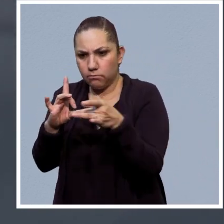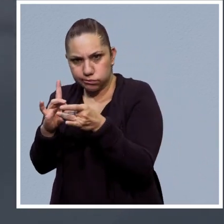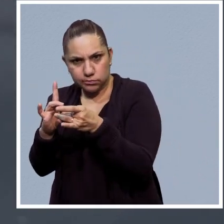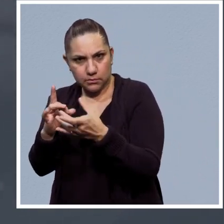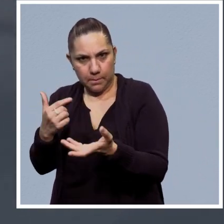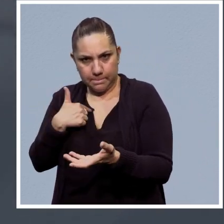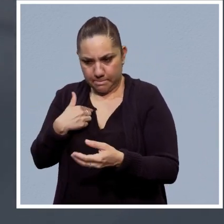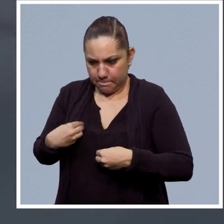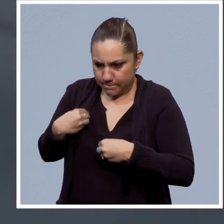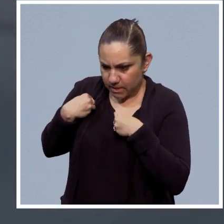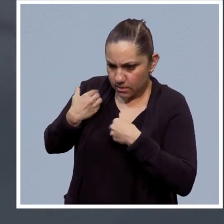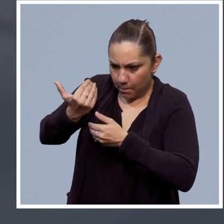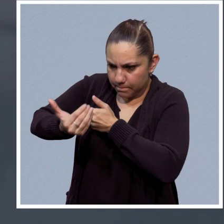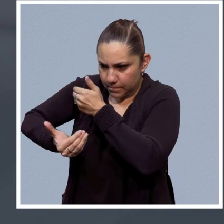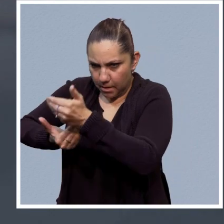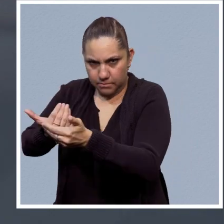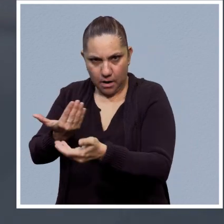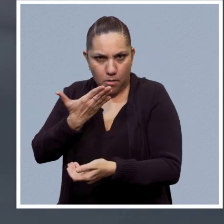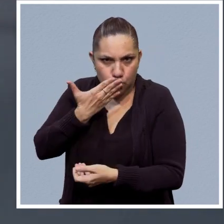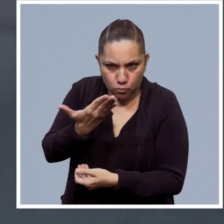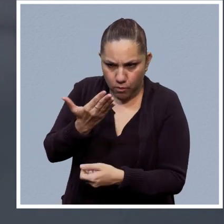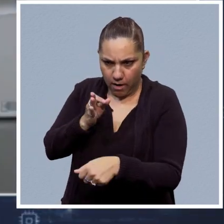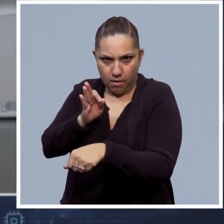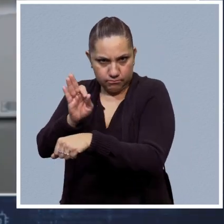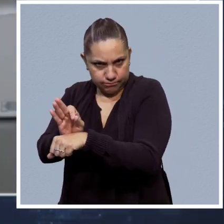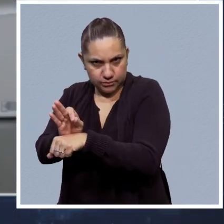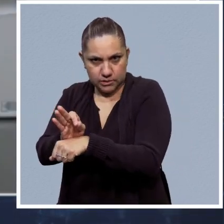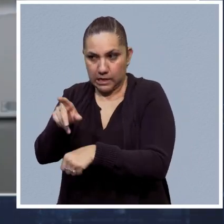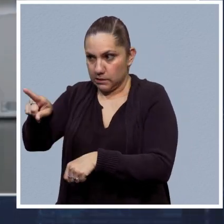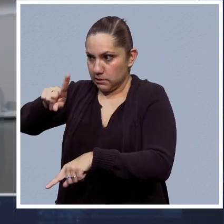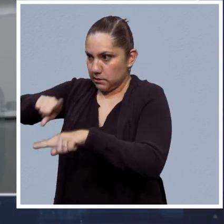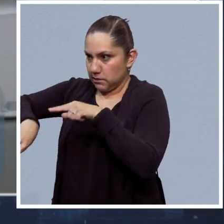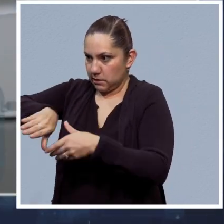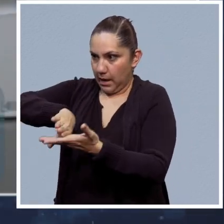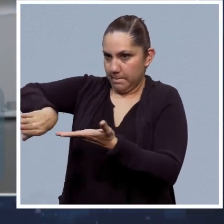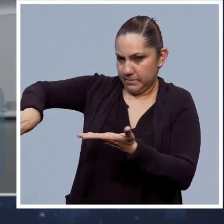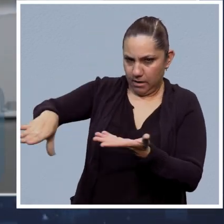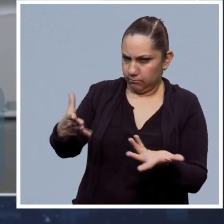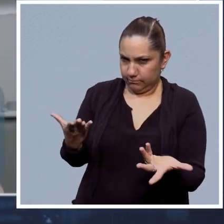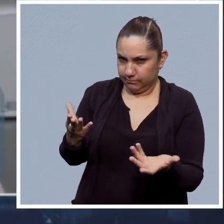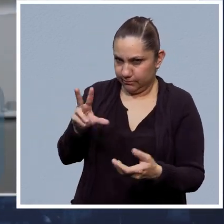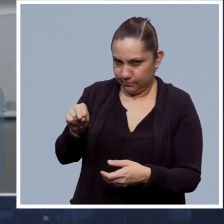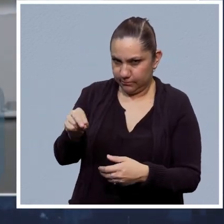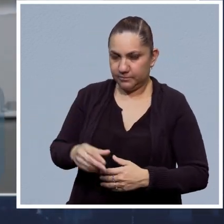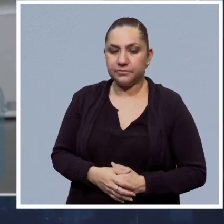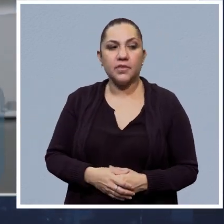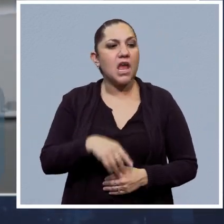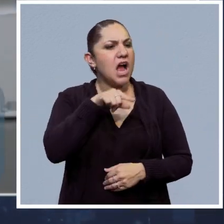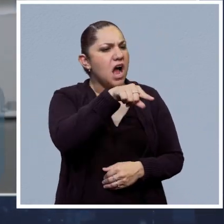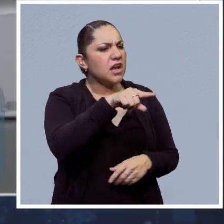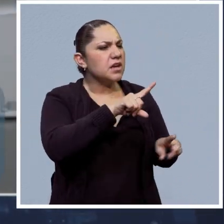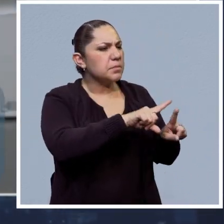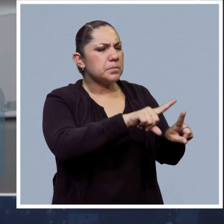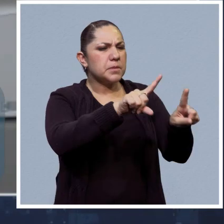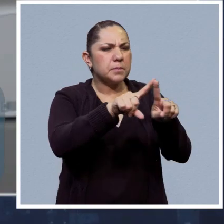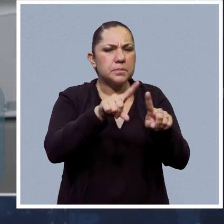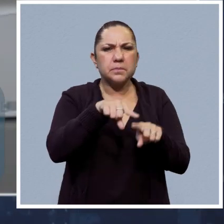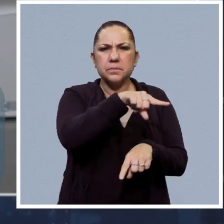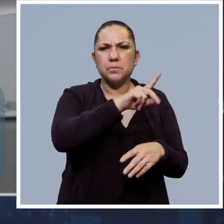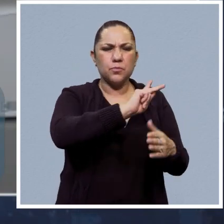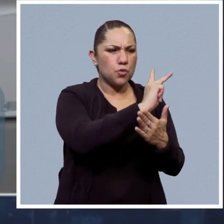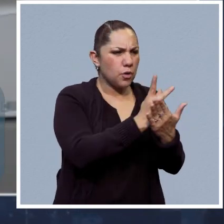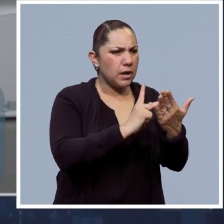La irrupción de la inteligencia artificial y de las tecnologías, de lenguaje, de voz,